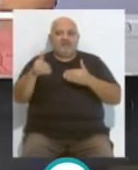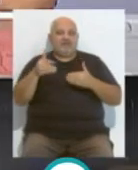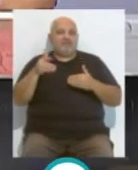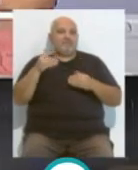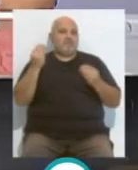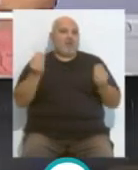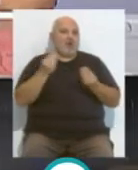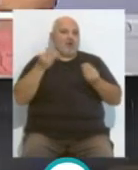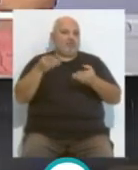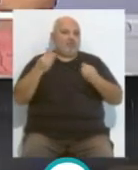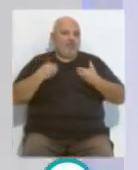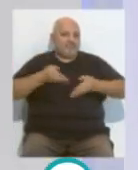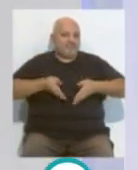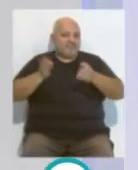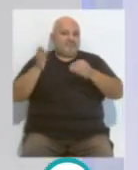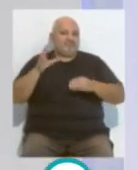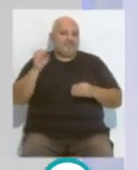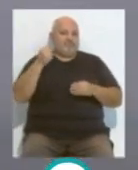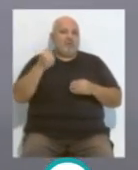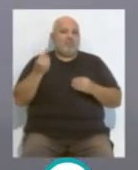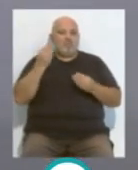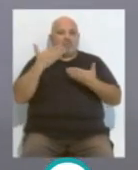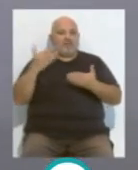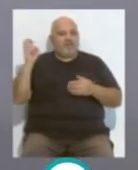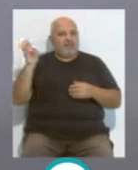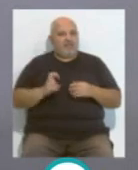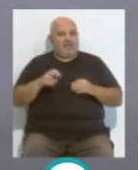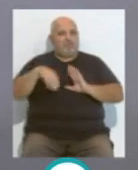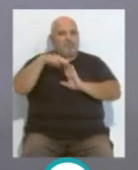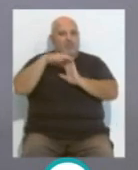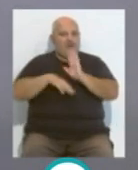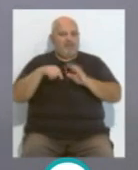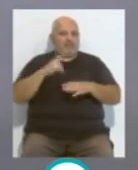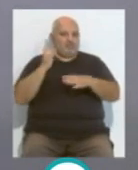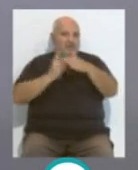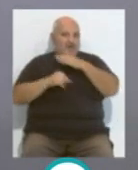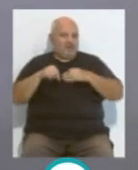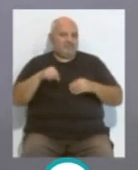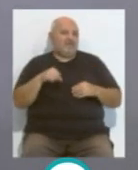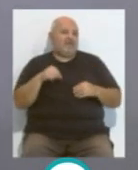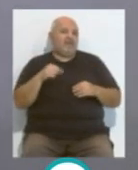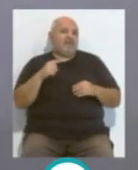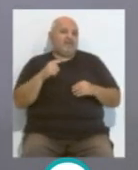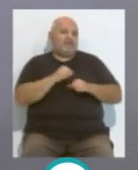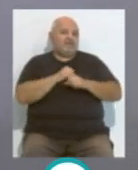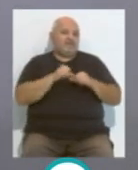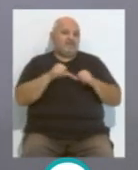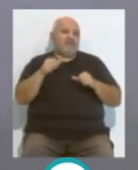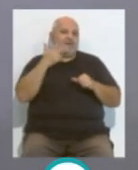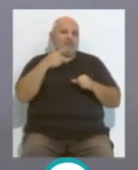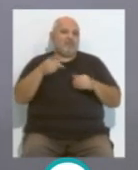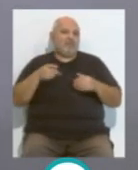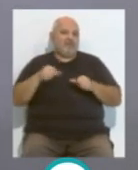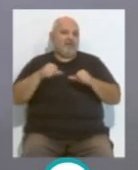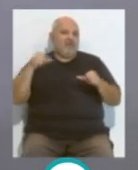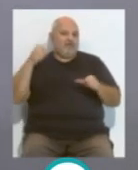sea lo mejor lo que tú desees que te salga y muchísimas gracias por tu presencia aquí en este programa y realmente bueno conocemos tu